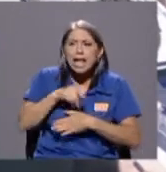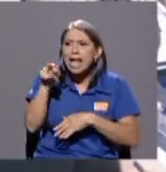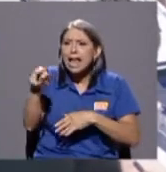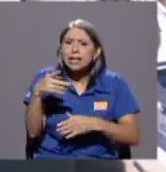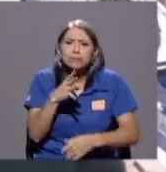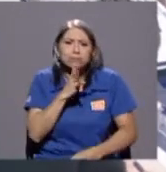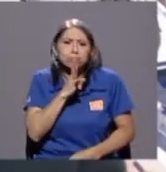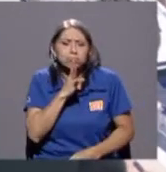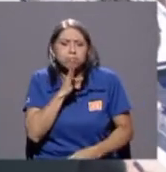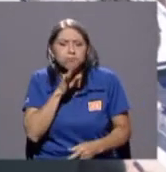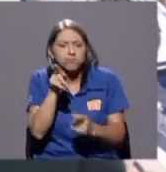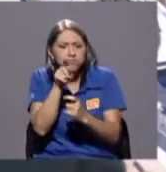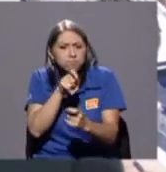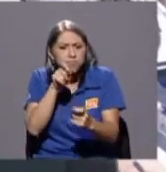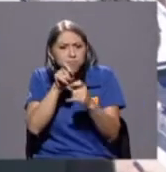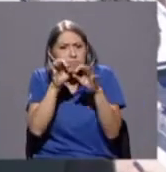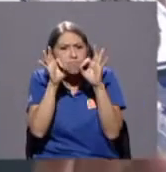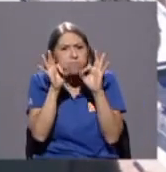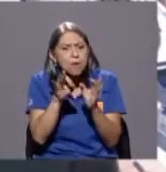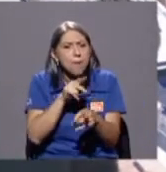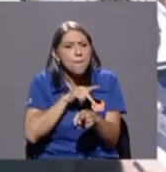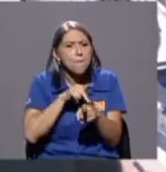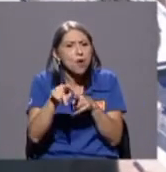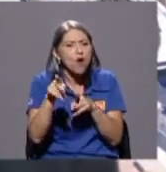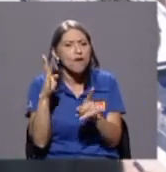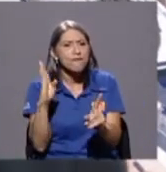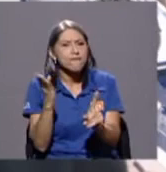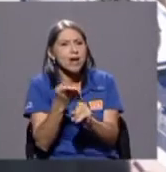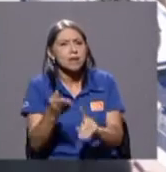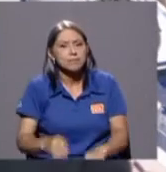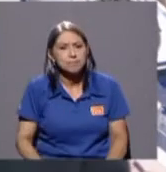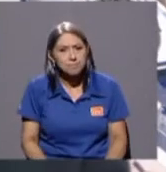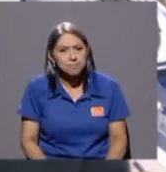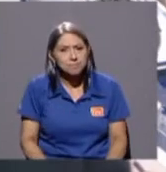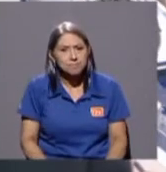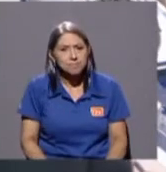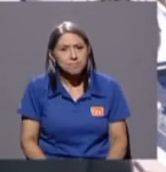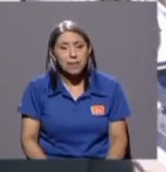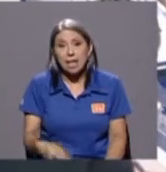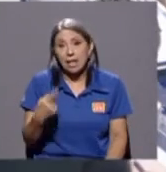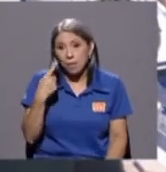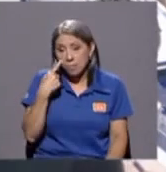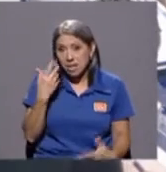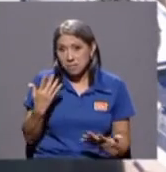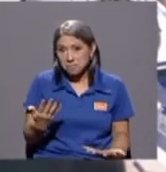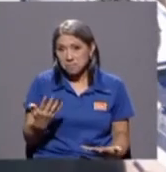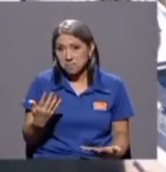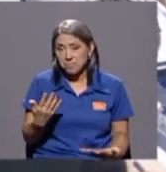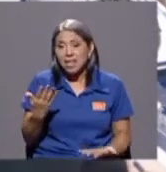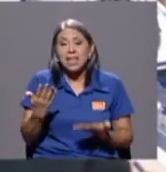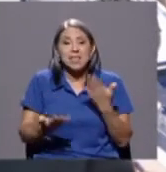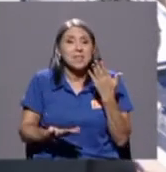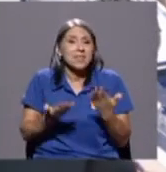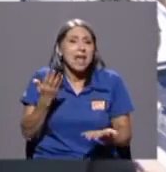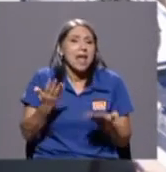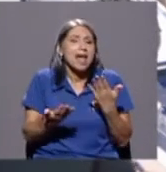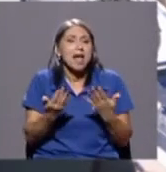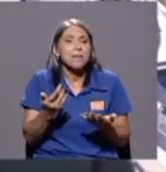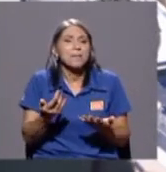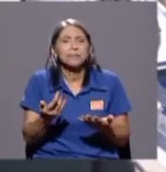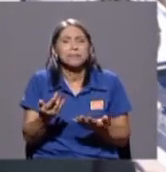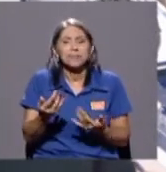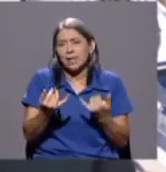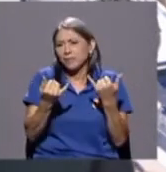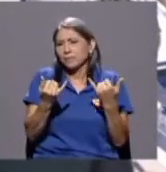muy profesionales muy objetivos vean y sin menoscabo digamos de que esto es una vista que se me vino ahora a la